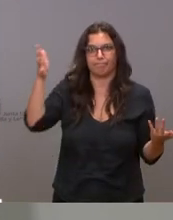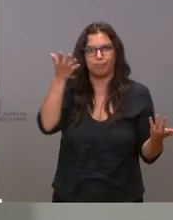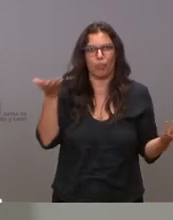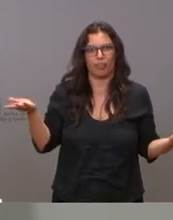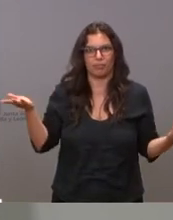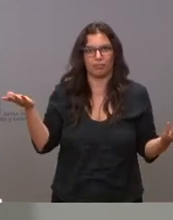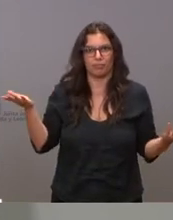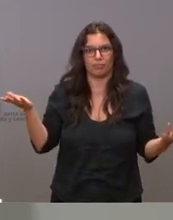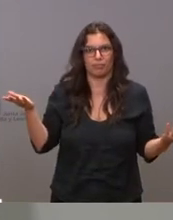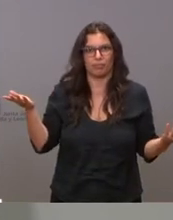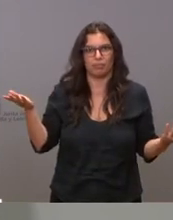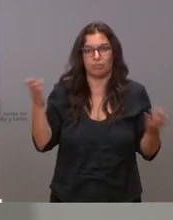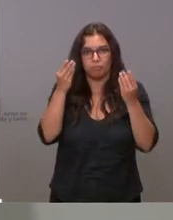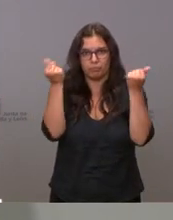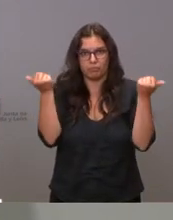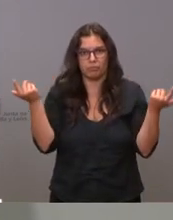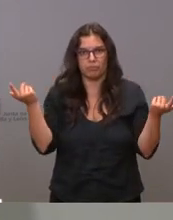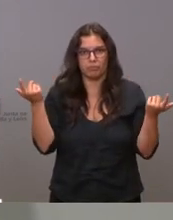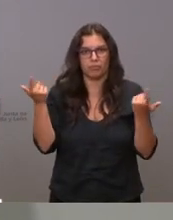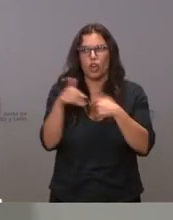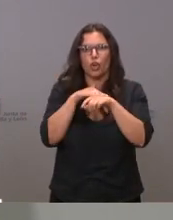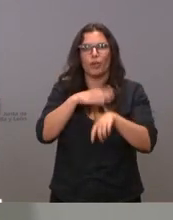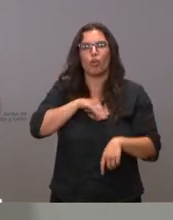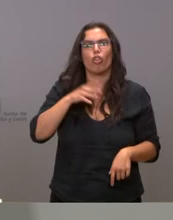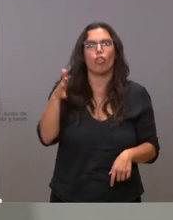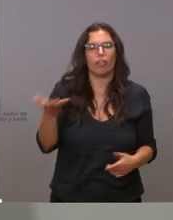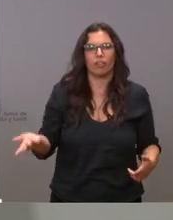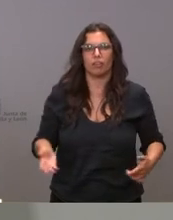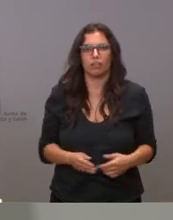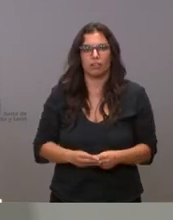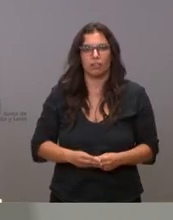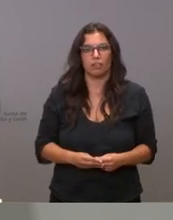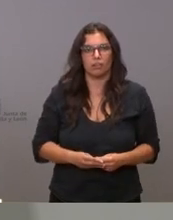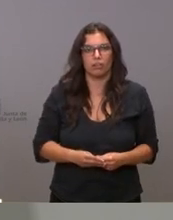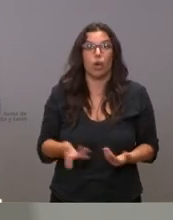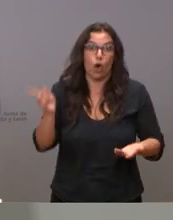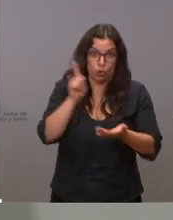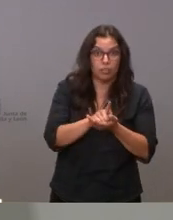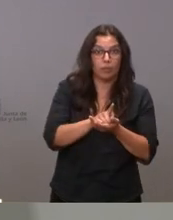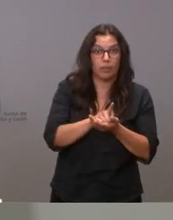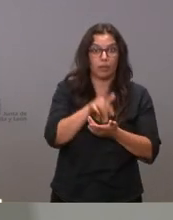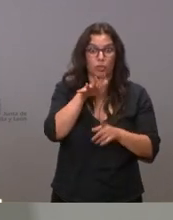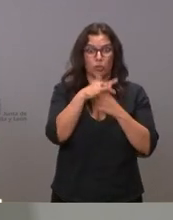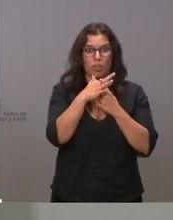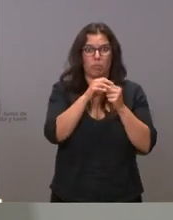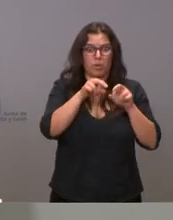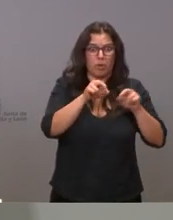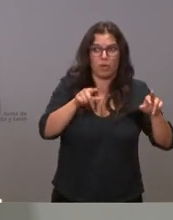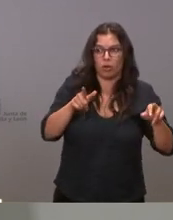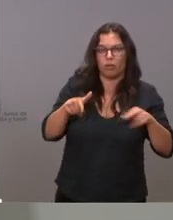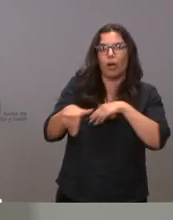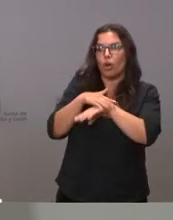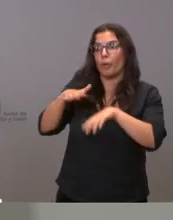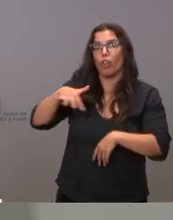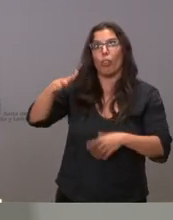¿dónde está? ¿dónde está el gobierno? ¿dónde está el gobierno otra vez cuando las cosas se ponen mal? pues en Estonia